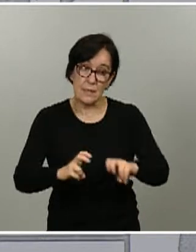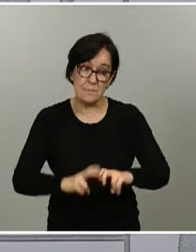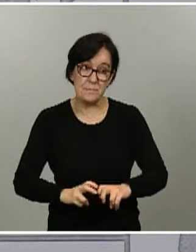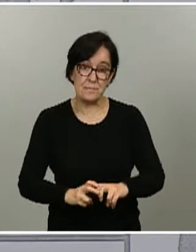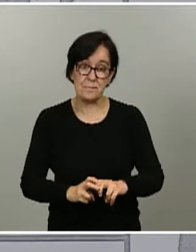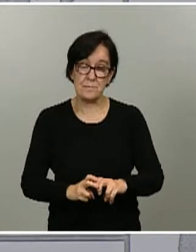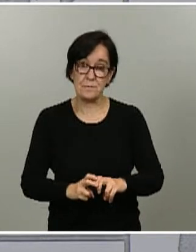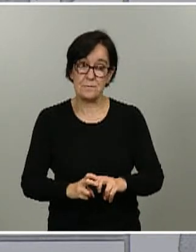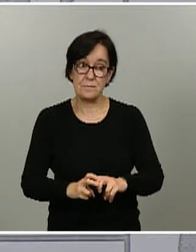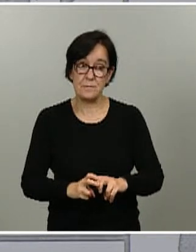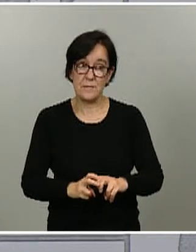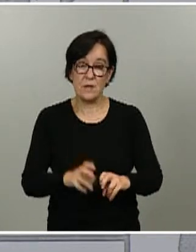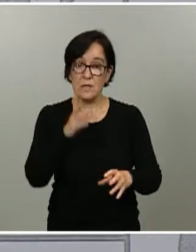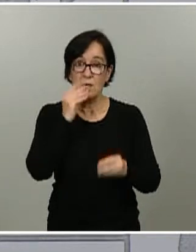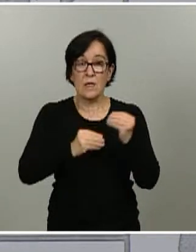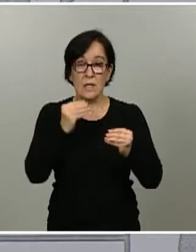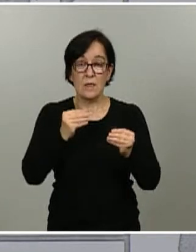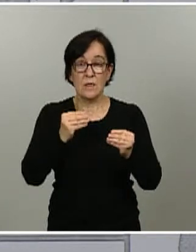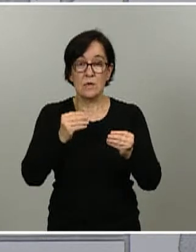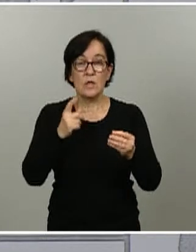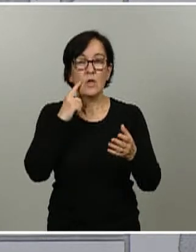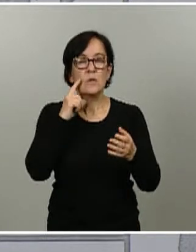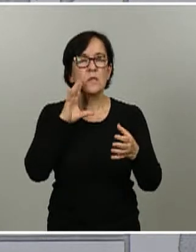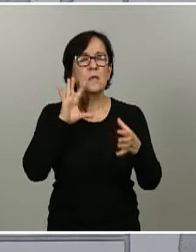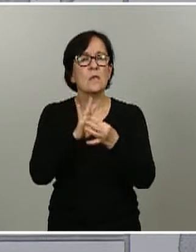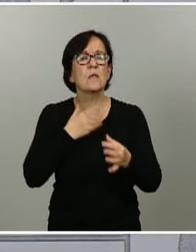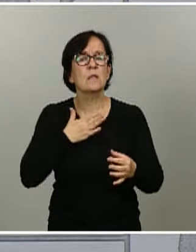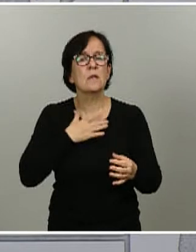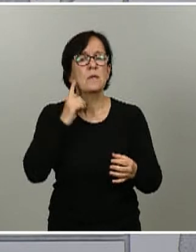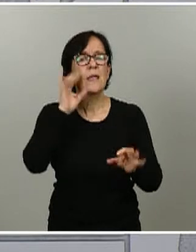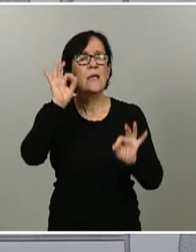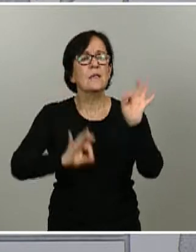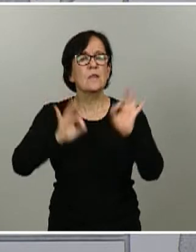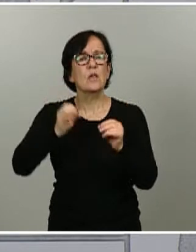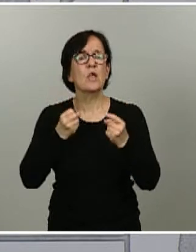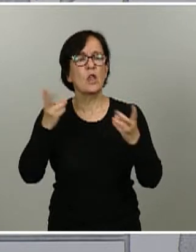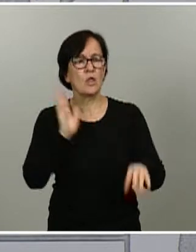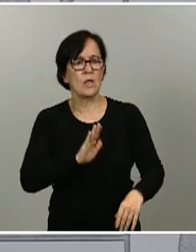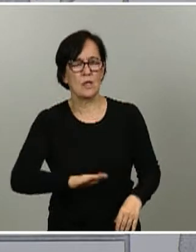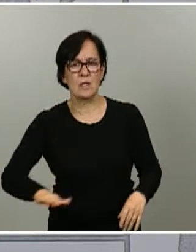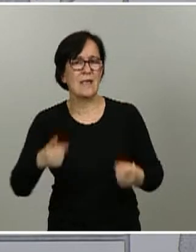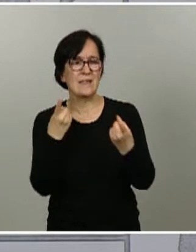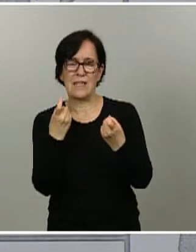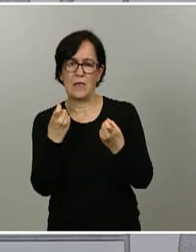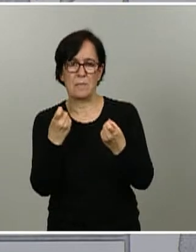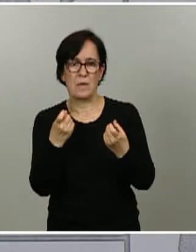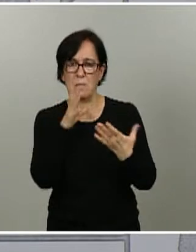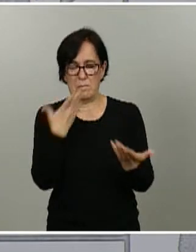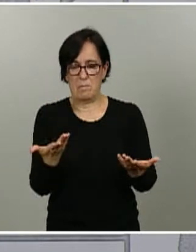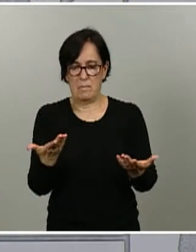estudio serológico es el que corresponde estadísticamente al número de menores necesarios como para tener